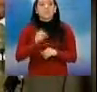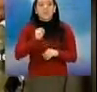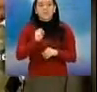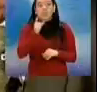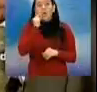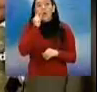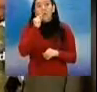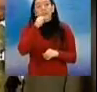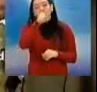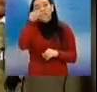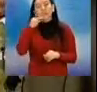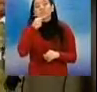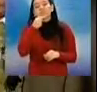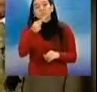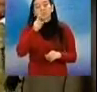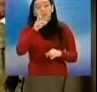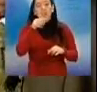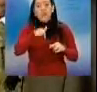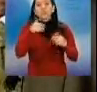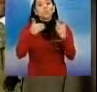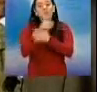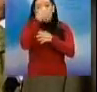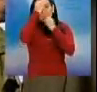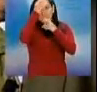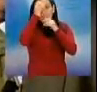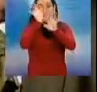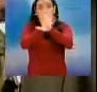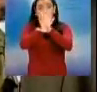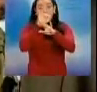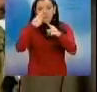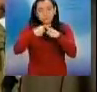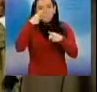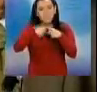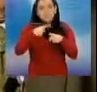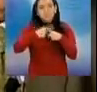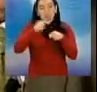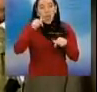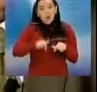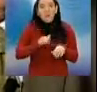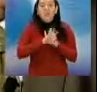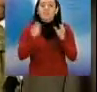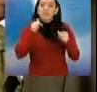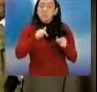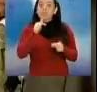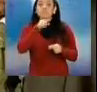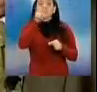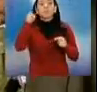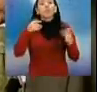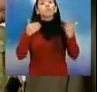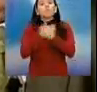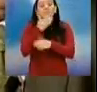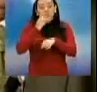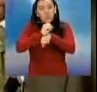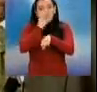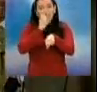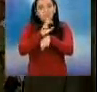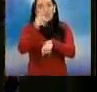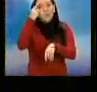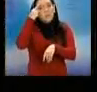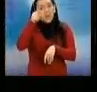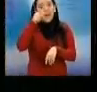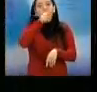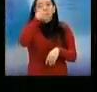contra la mujer afectan a la mujer, al hombre y a la familia.